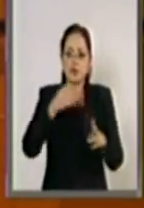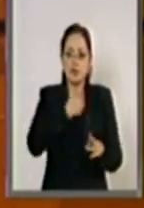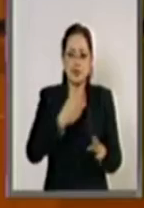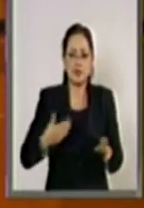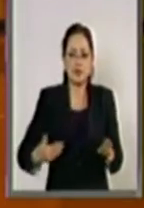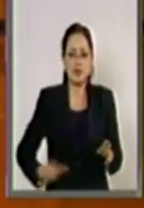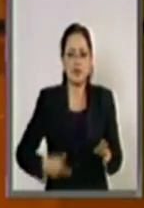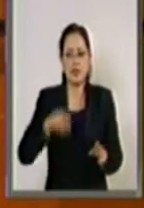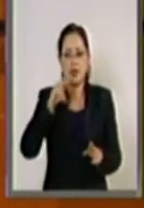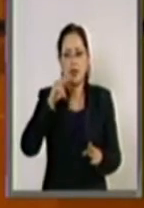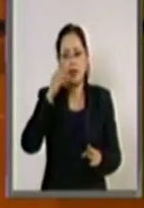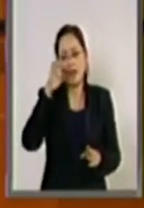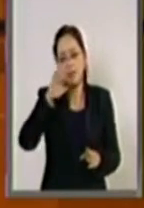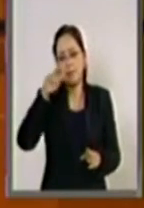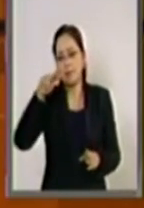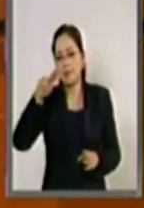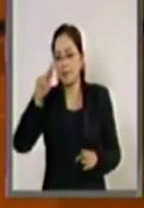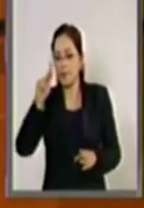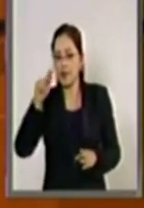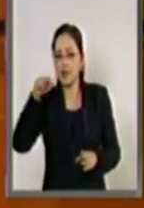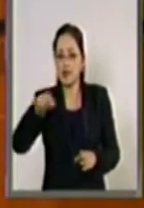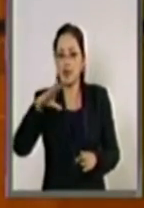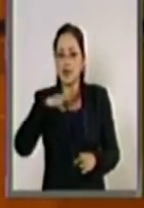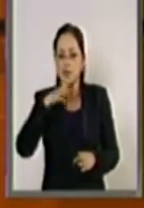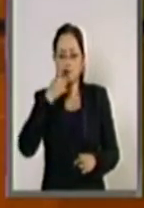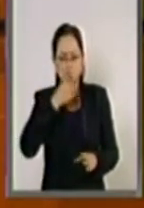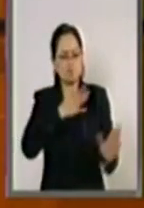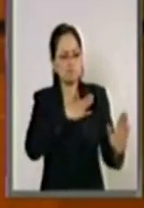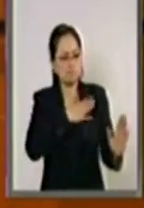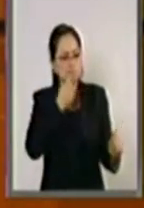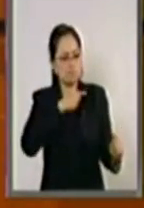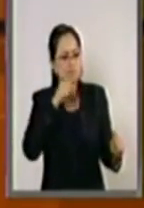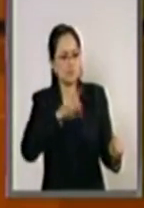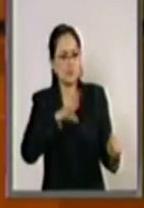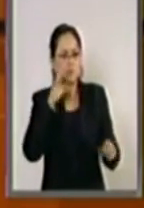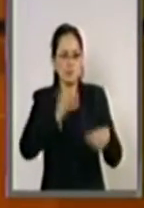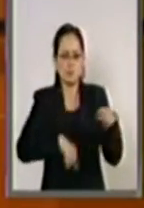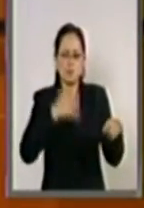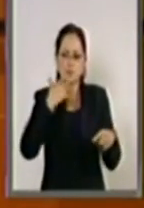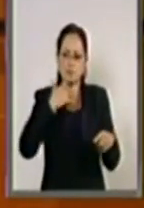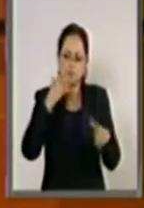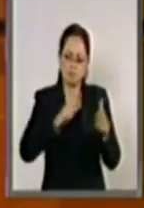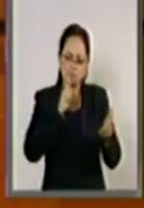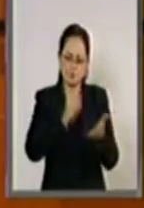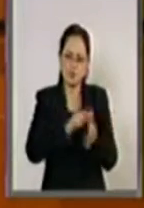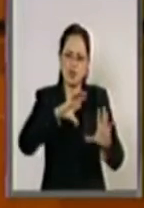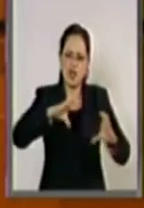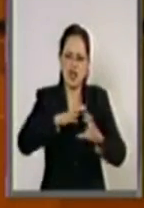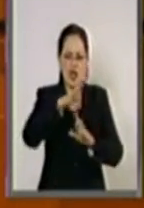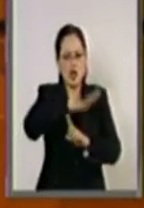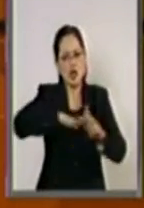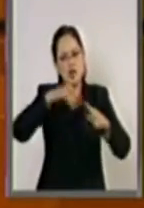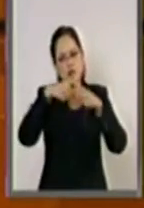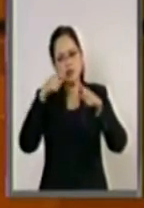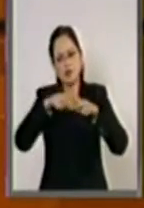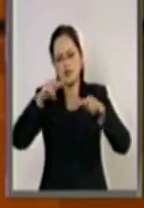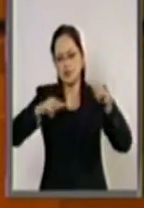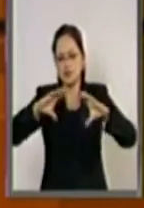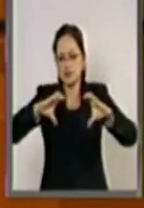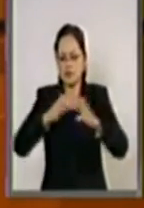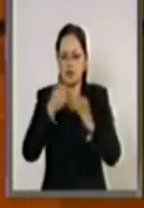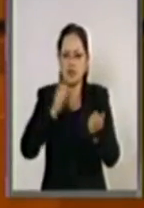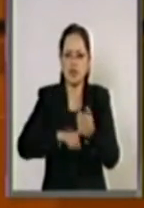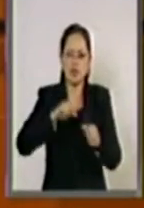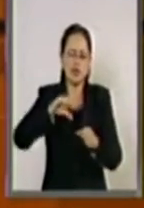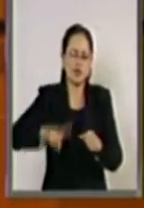presidente Enrique Peña Nieto se comprometió a implementar una amplia estrategia para erradicar la corrupción en los diferentes ámbitos y niveles en nuestro